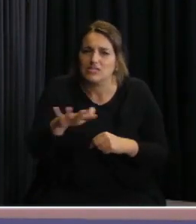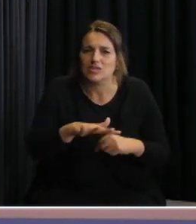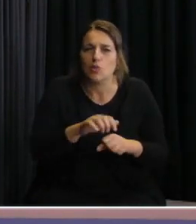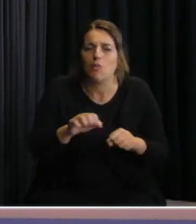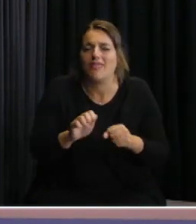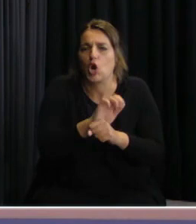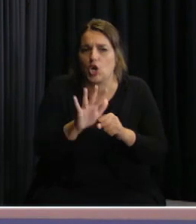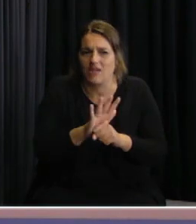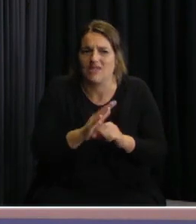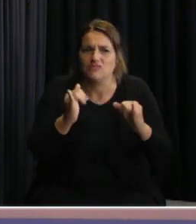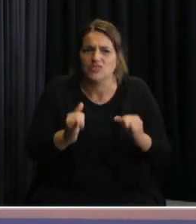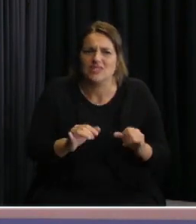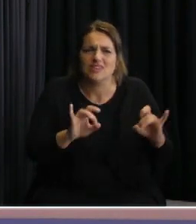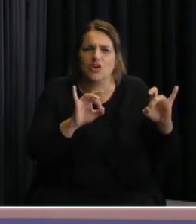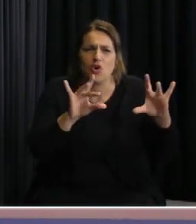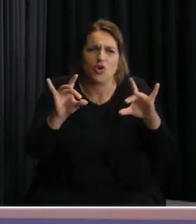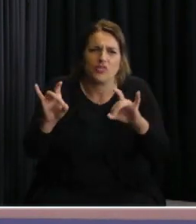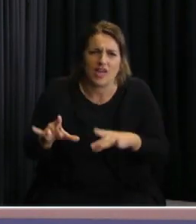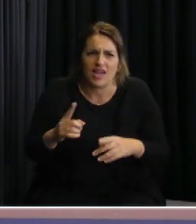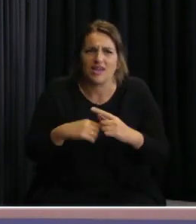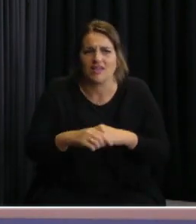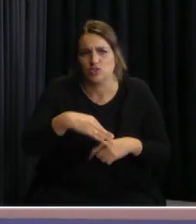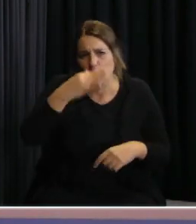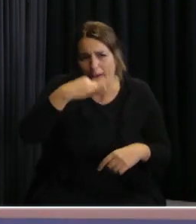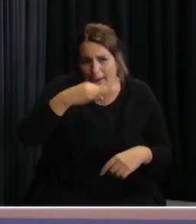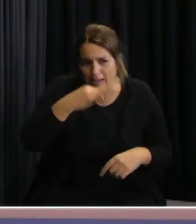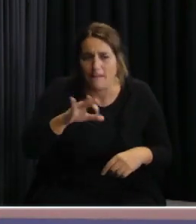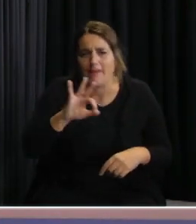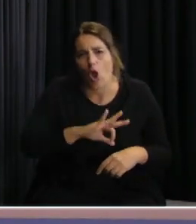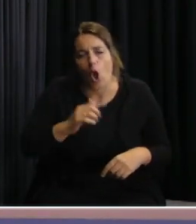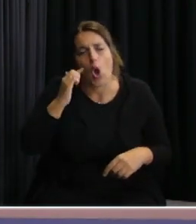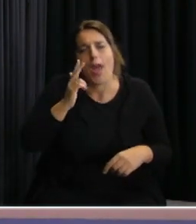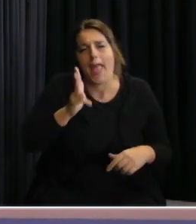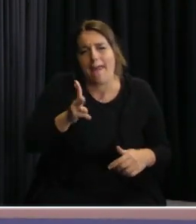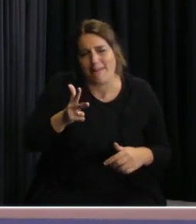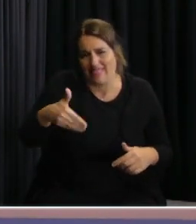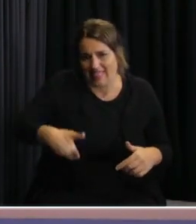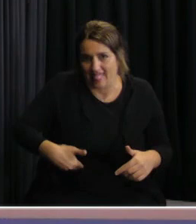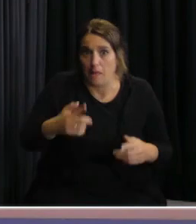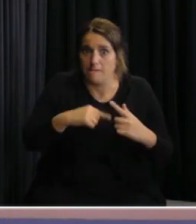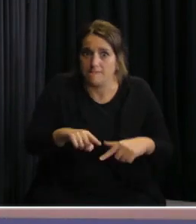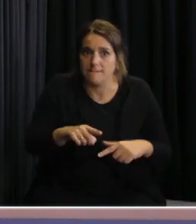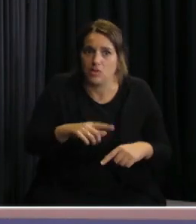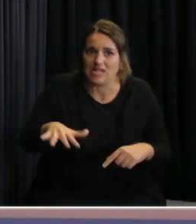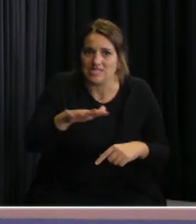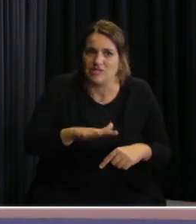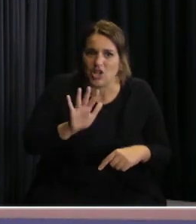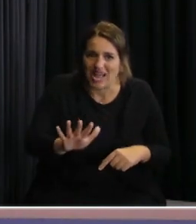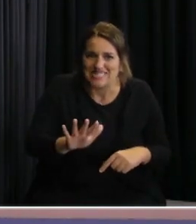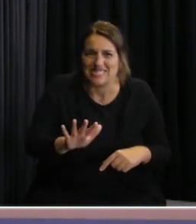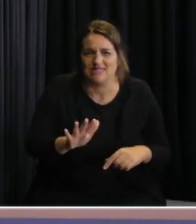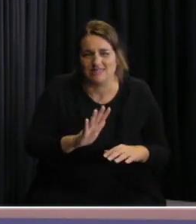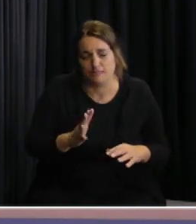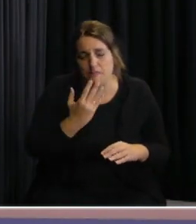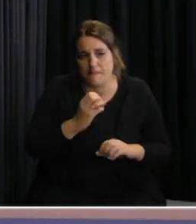para el coronavirus, que es muy contagioso, para la influenza o para una hepatitis, cuando hay condiciones que no